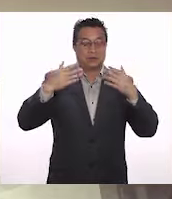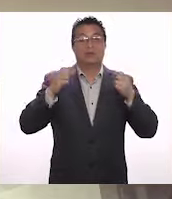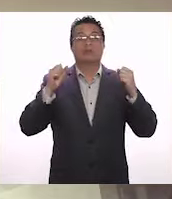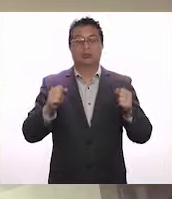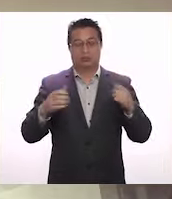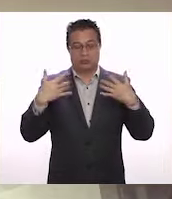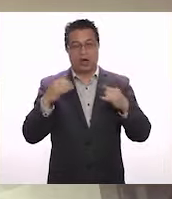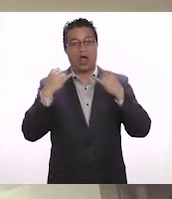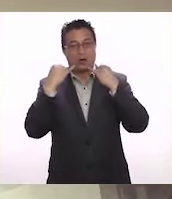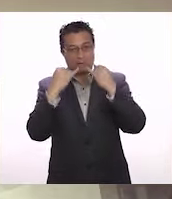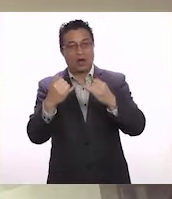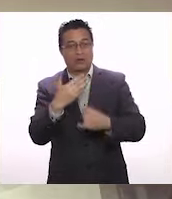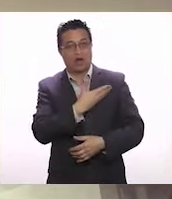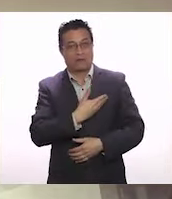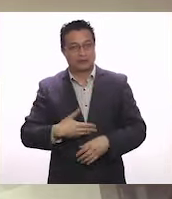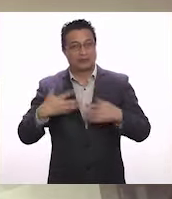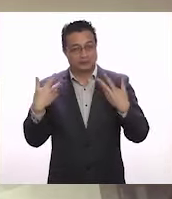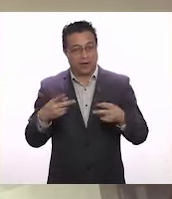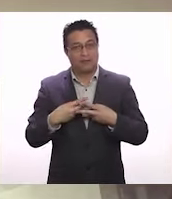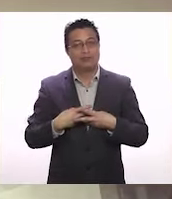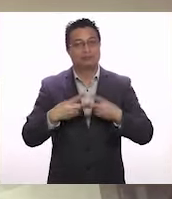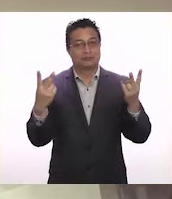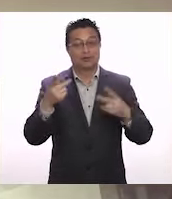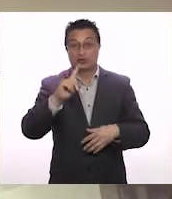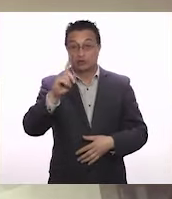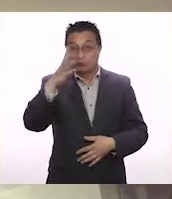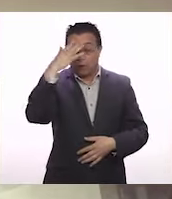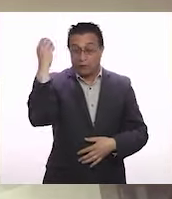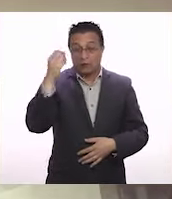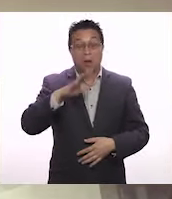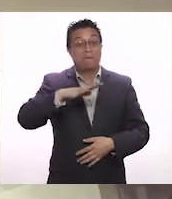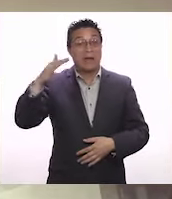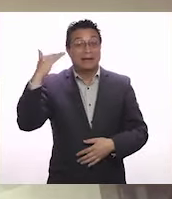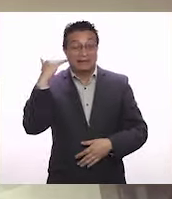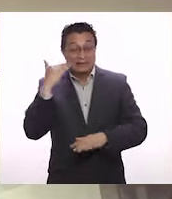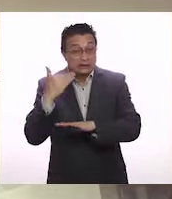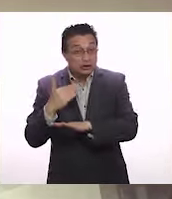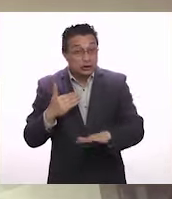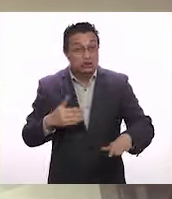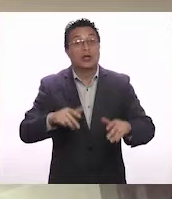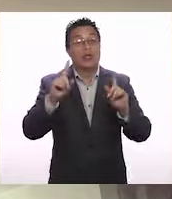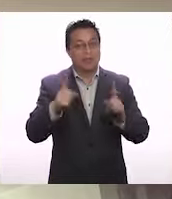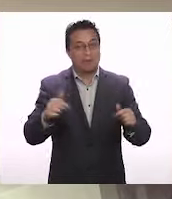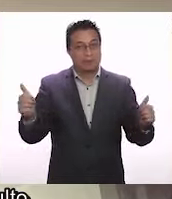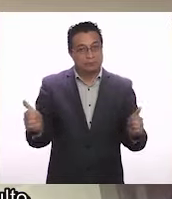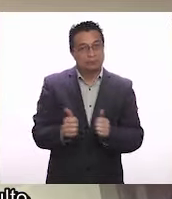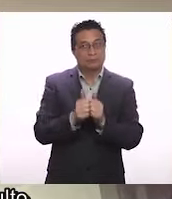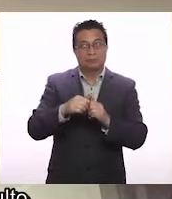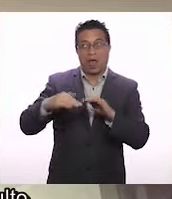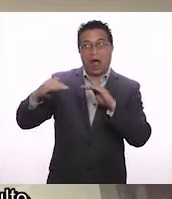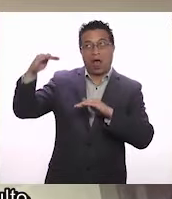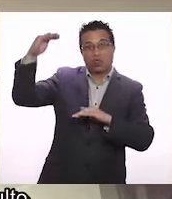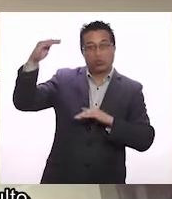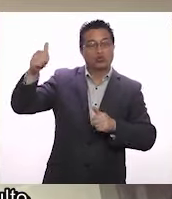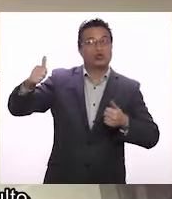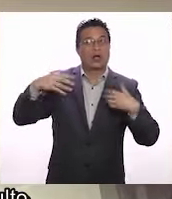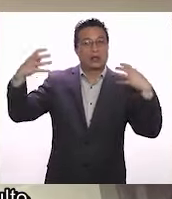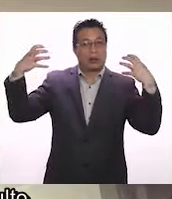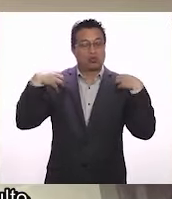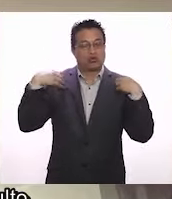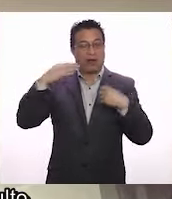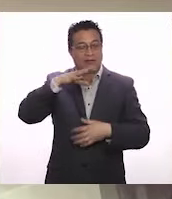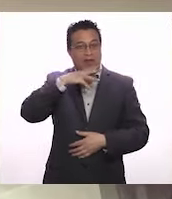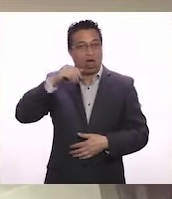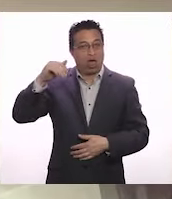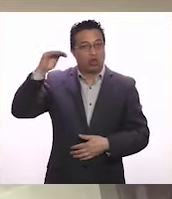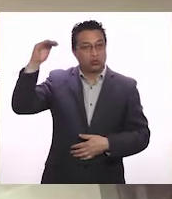emocionalmente, se ha informado por el gobierno. Así que no se olviden, los más pequeñitos tienen que salir acompañados de algún adulto